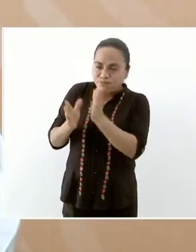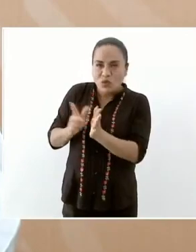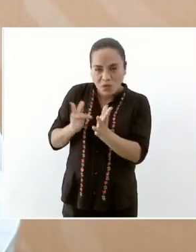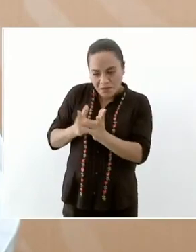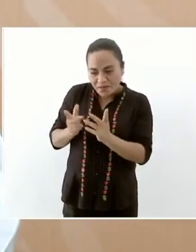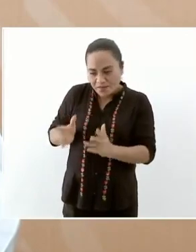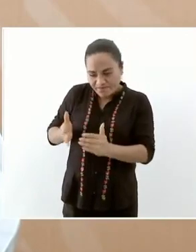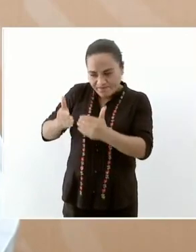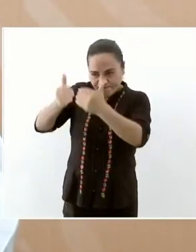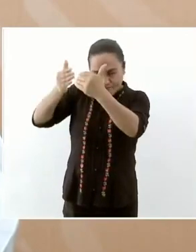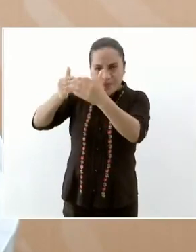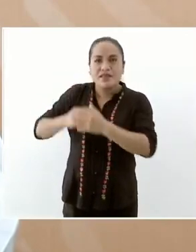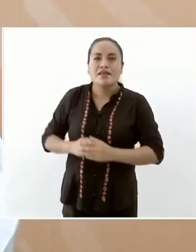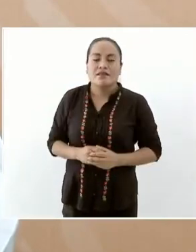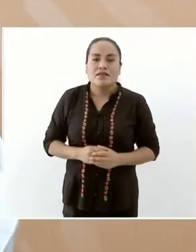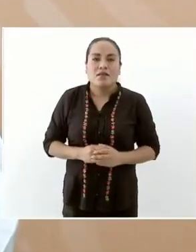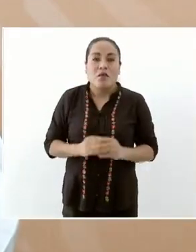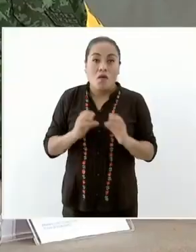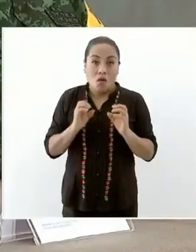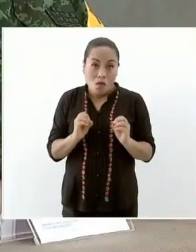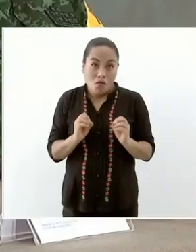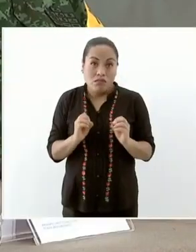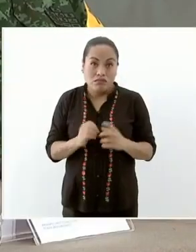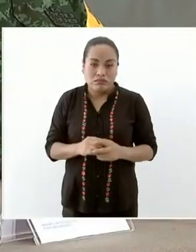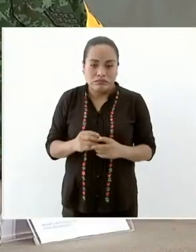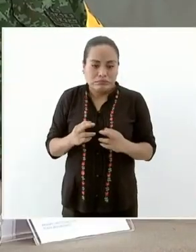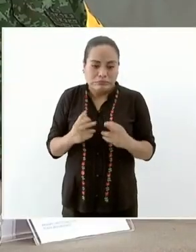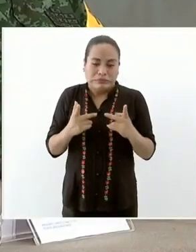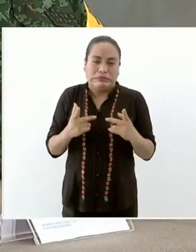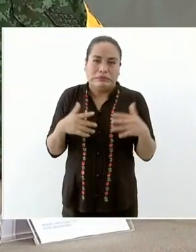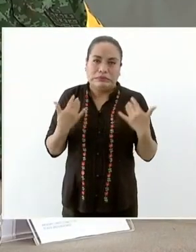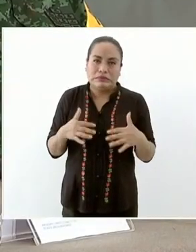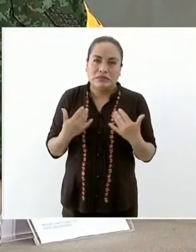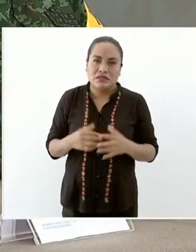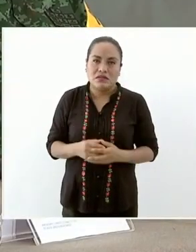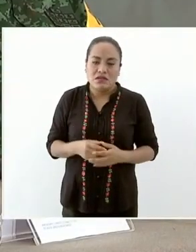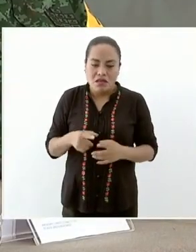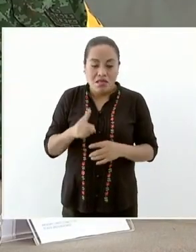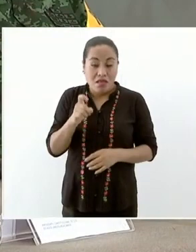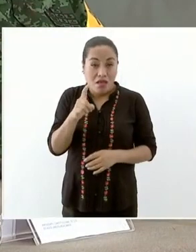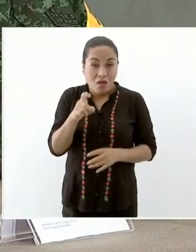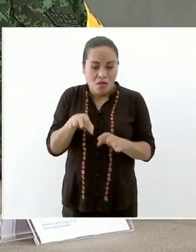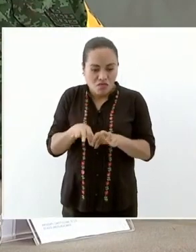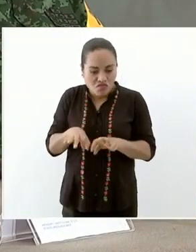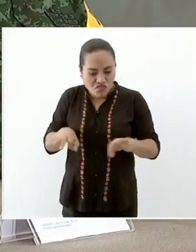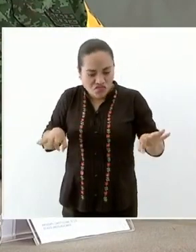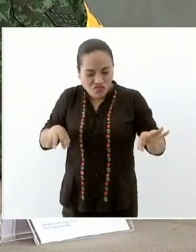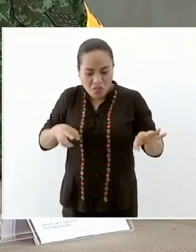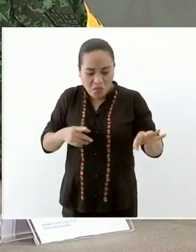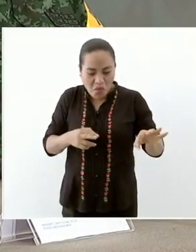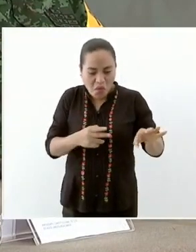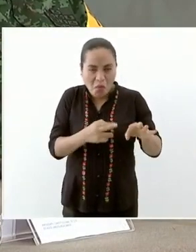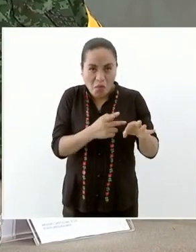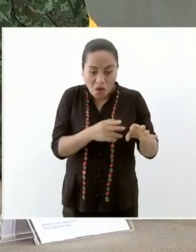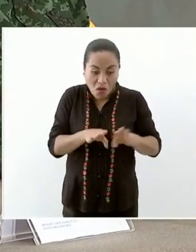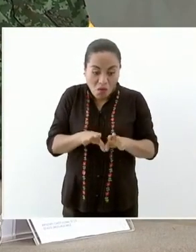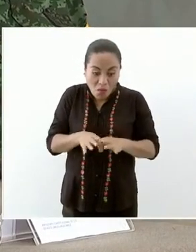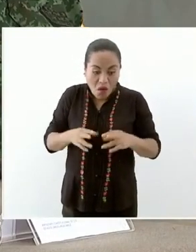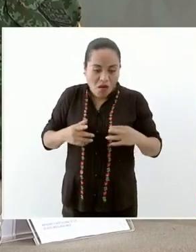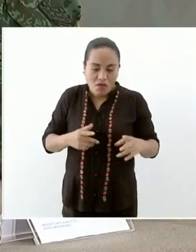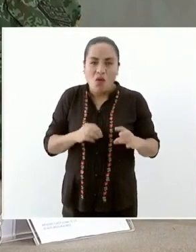destruyó el sistema de agua para los baños